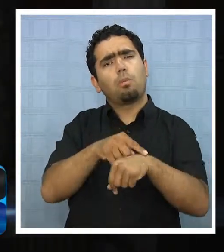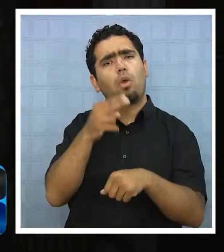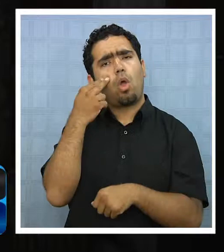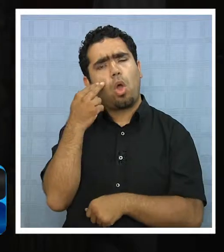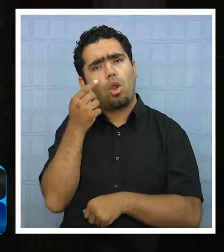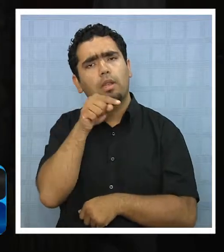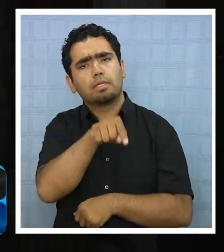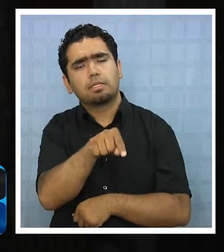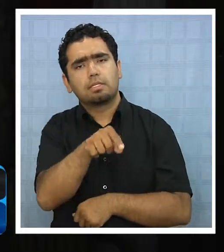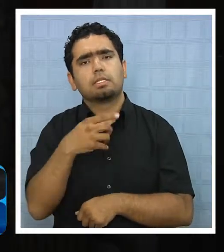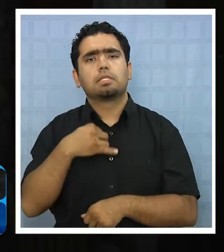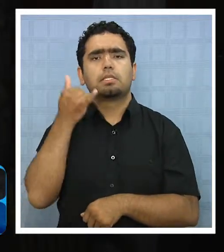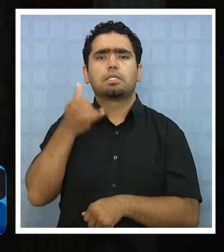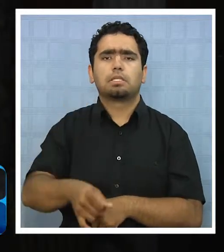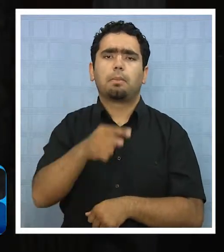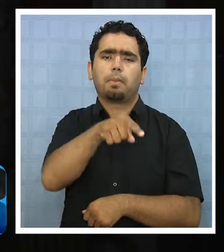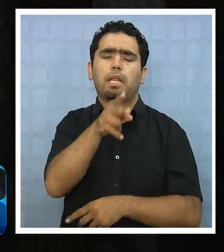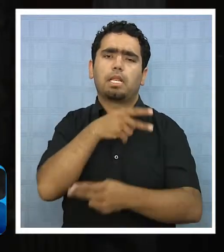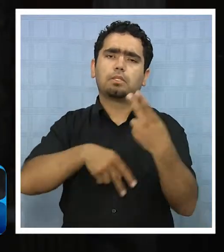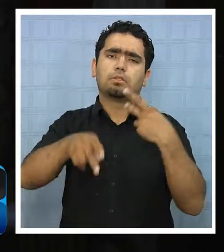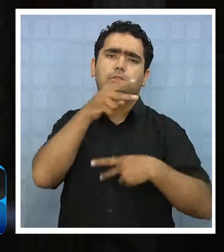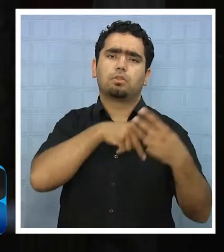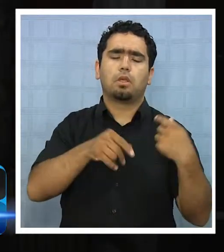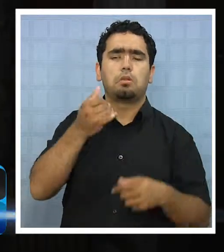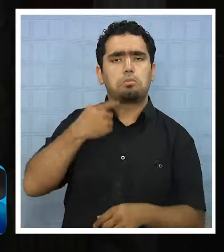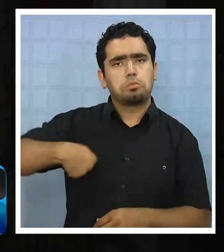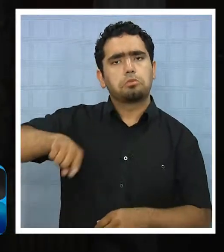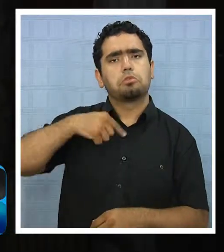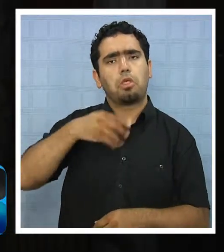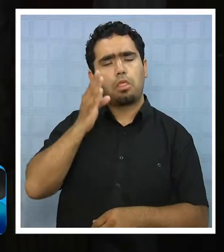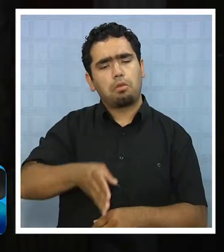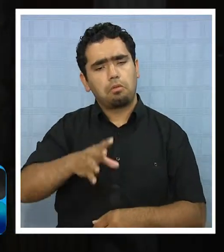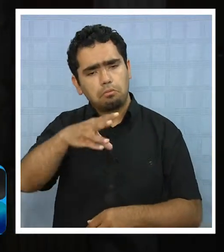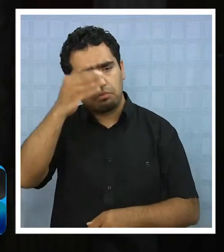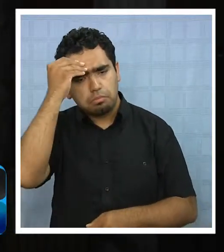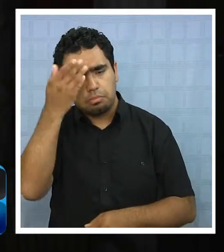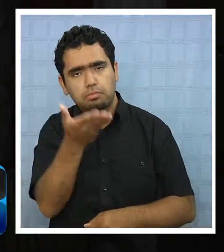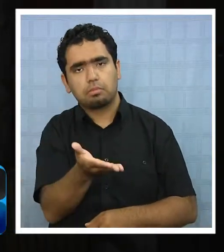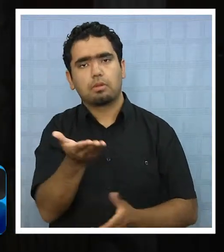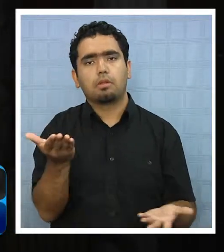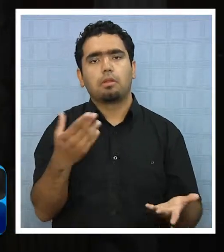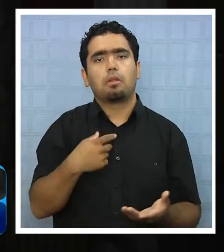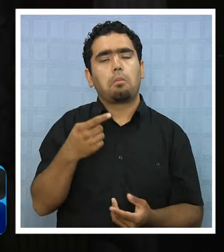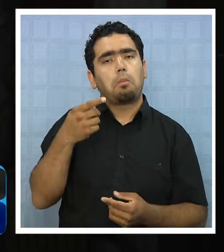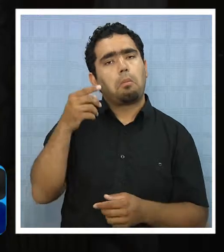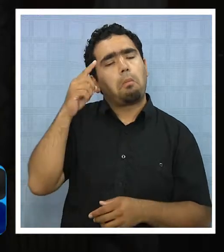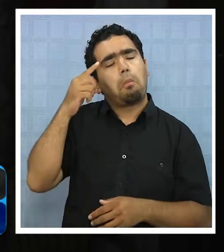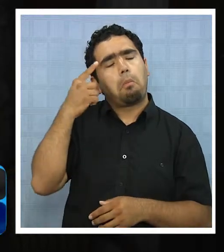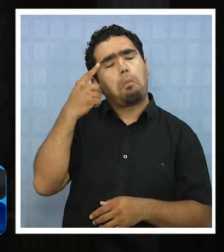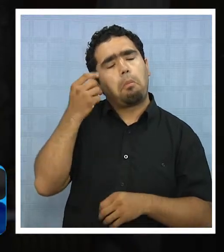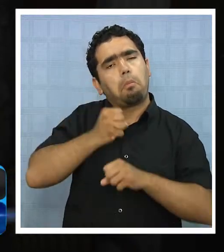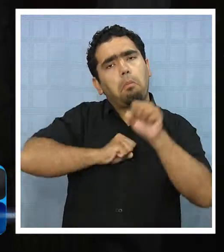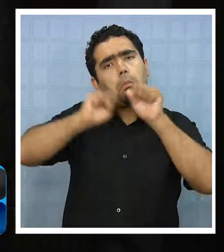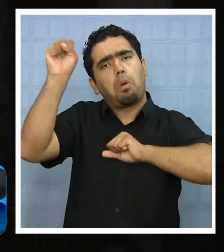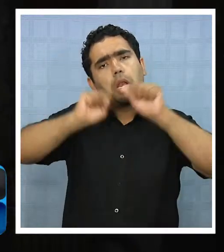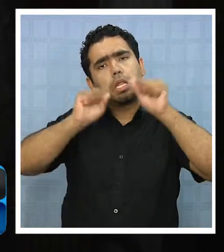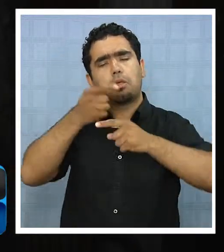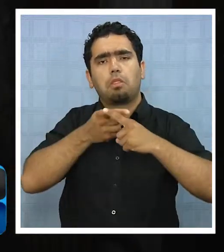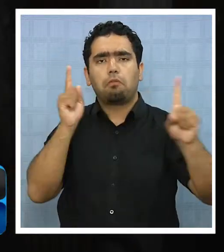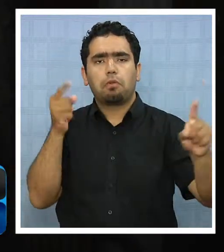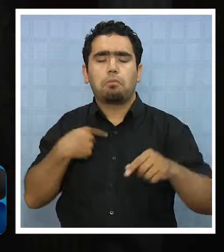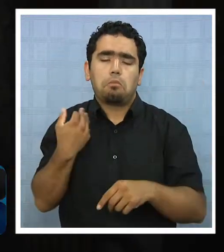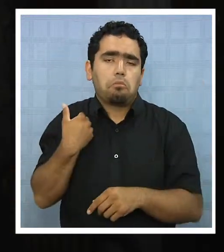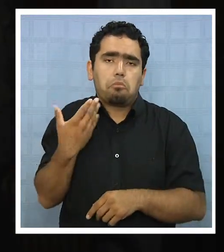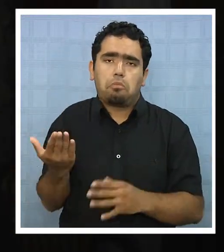concejal, siempre deja un legado. Yo creo que eso tenemos que seguir a pesar del pensamiento político diferente que pude haber tenido. Yo creo